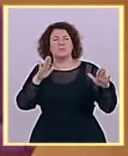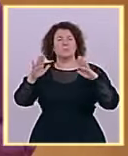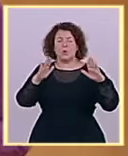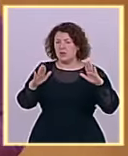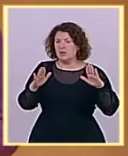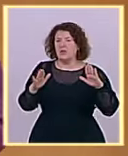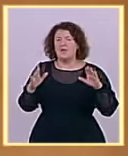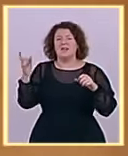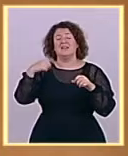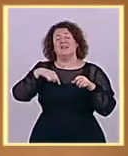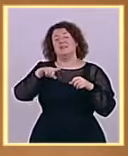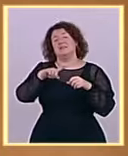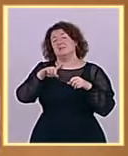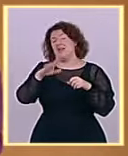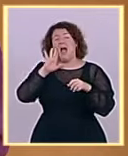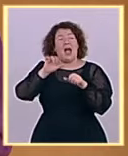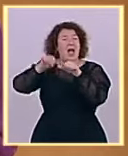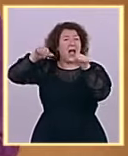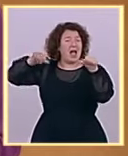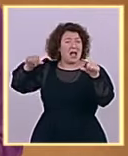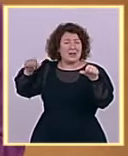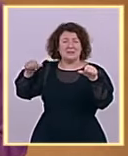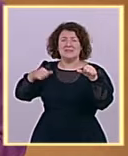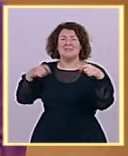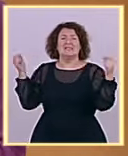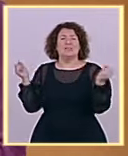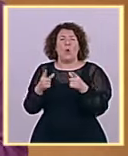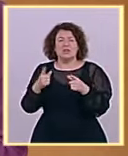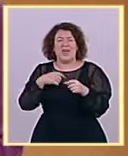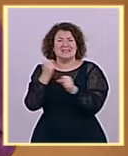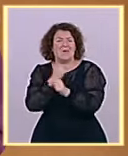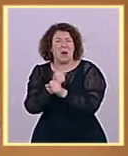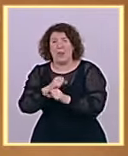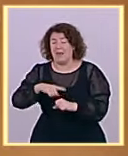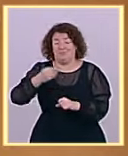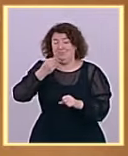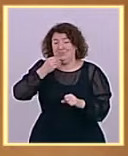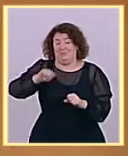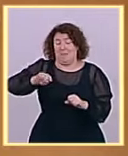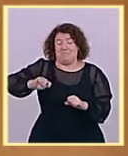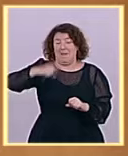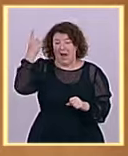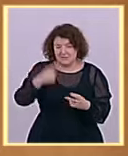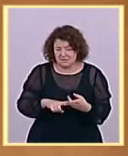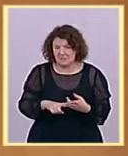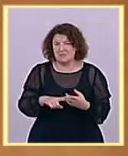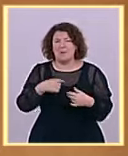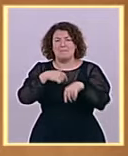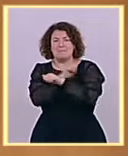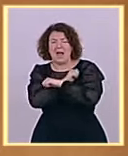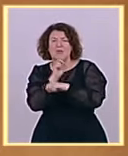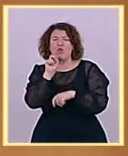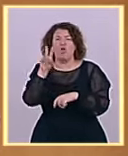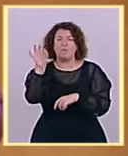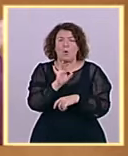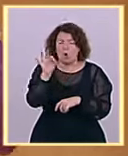histórica, a que tenemos un porcentaje de tasa de paro por el entorno del 12%, a que este país está creciendo más que la media